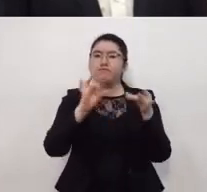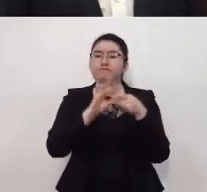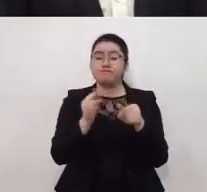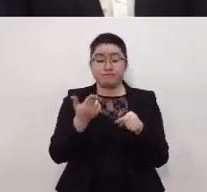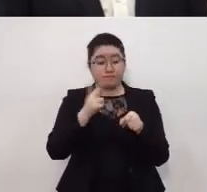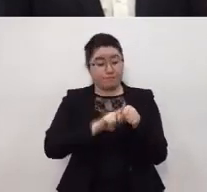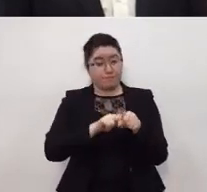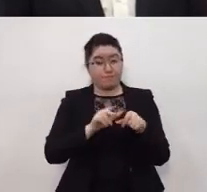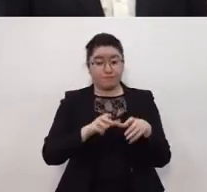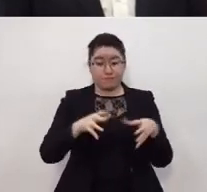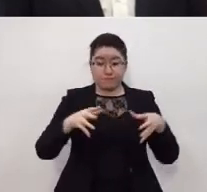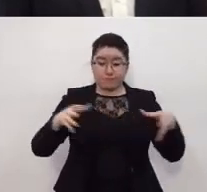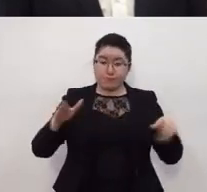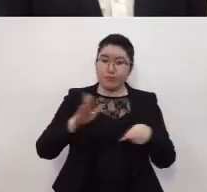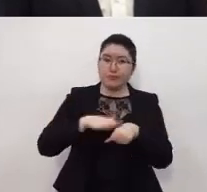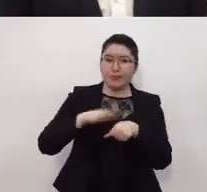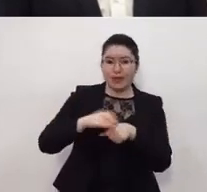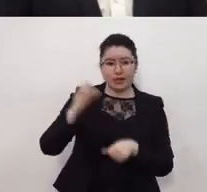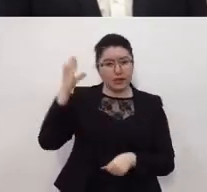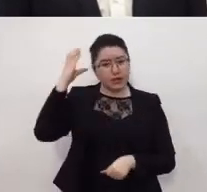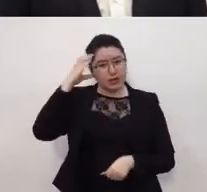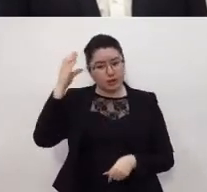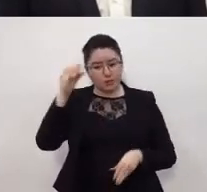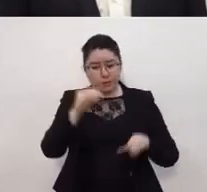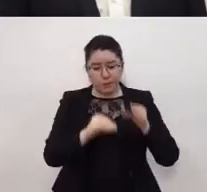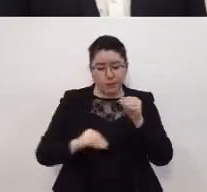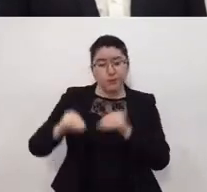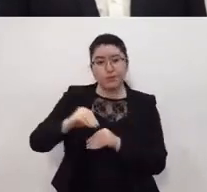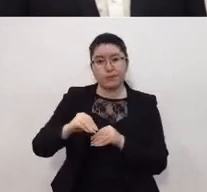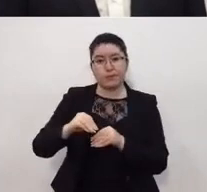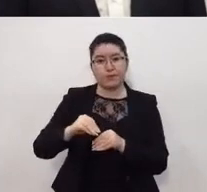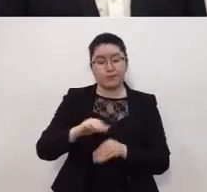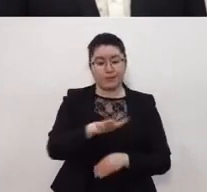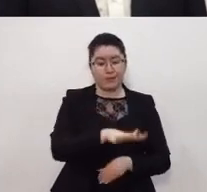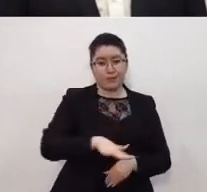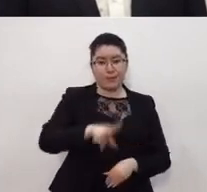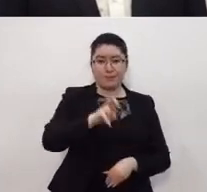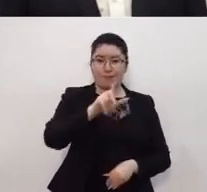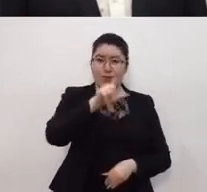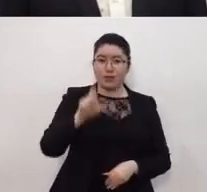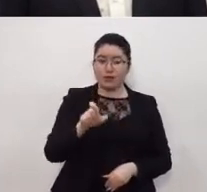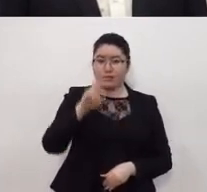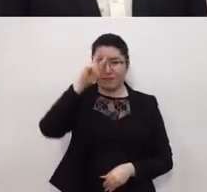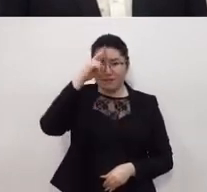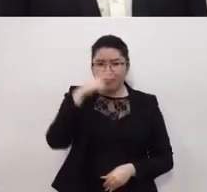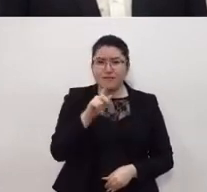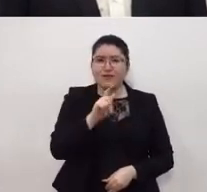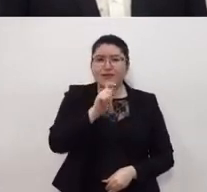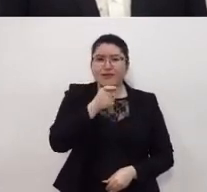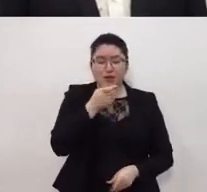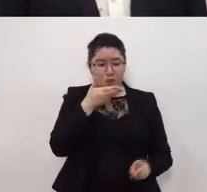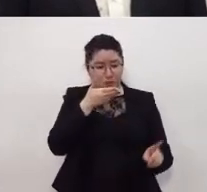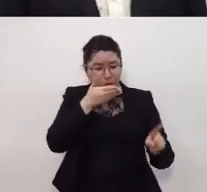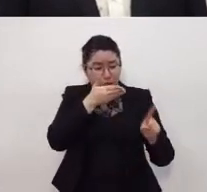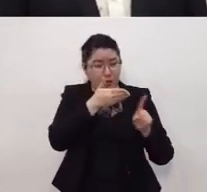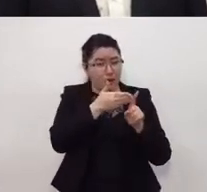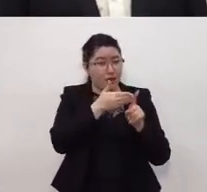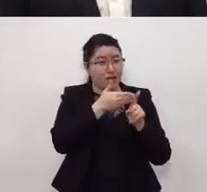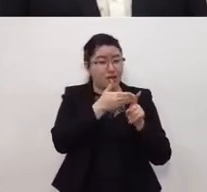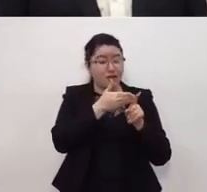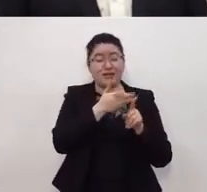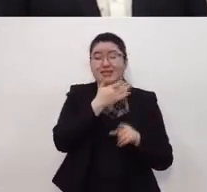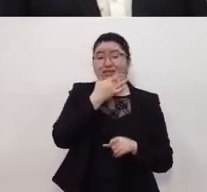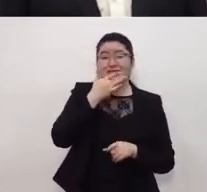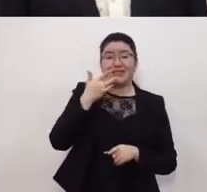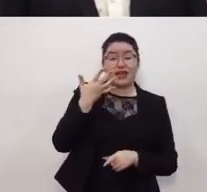la ciudadanía lo sepa en la zona metropolitana del valle de méxico el objetivo es incluso llegar a cerca de diez